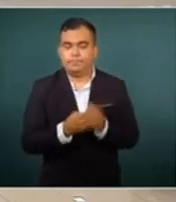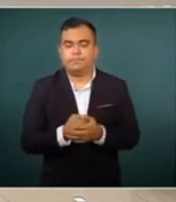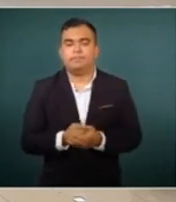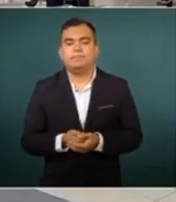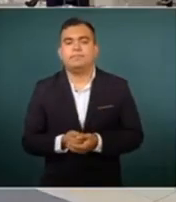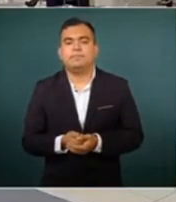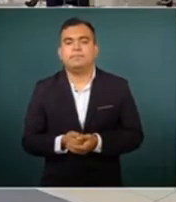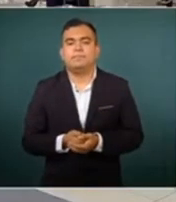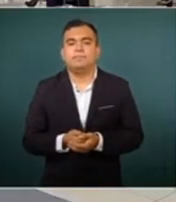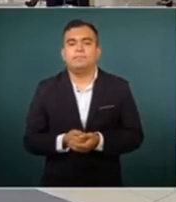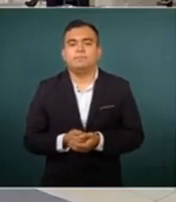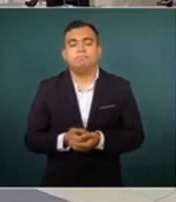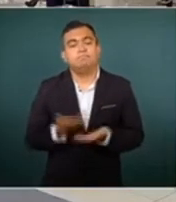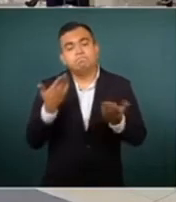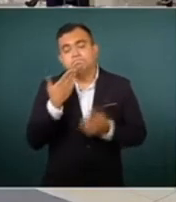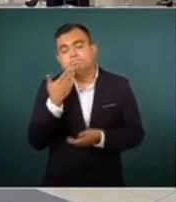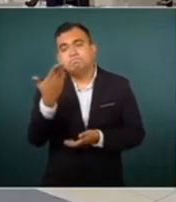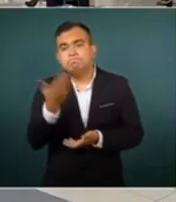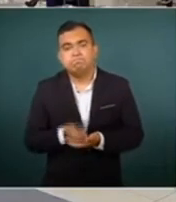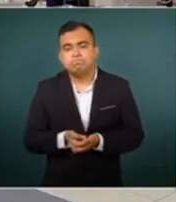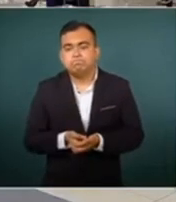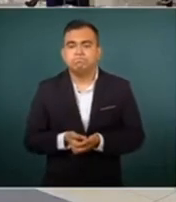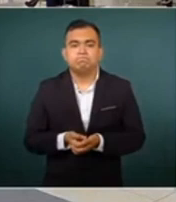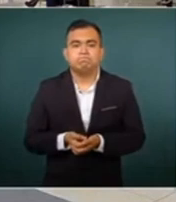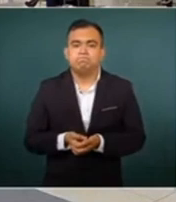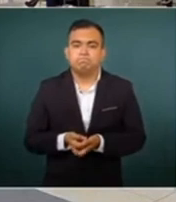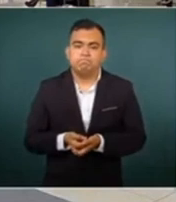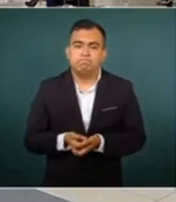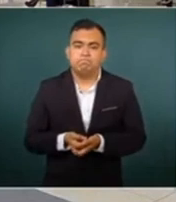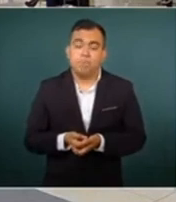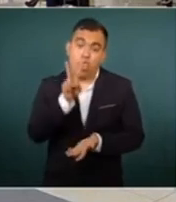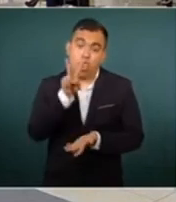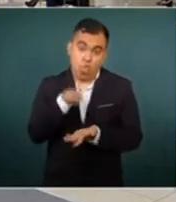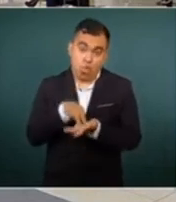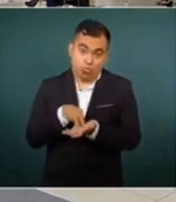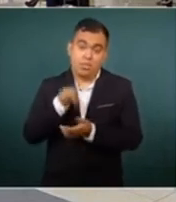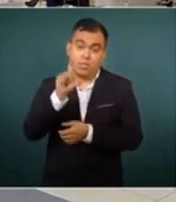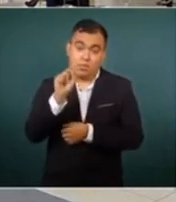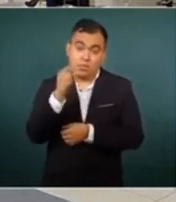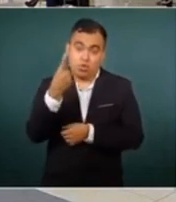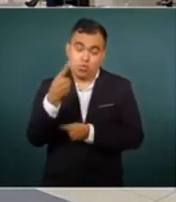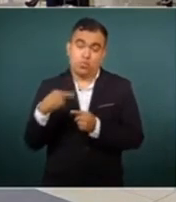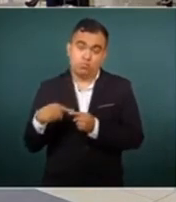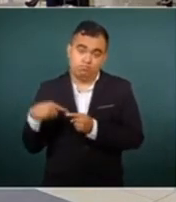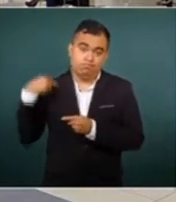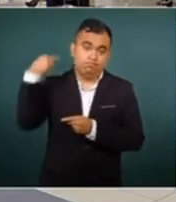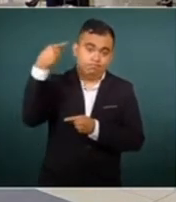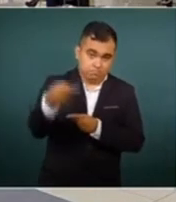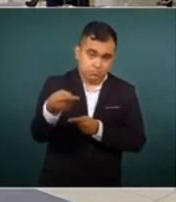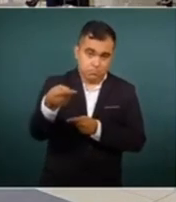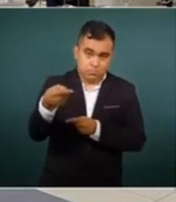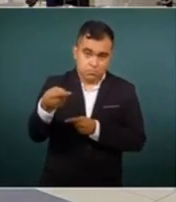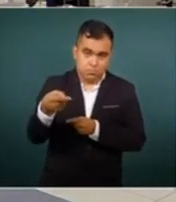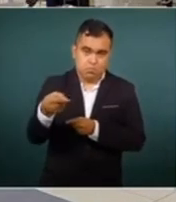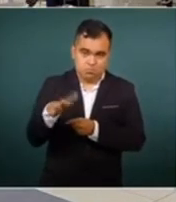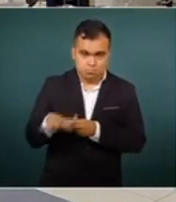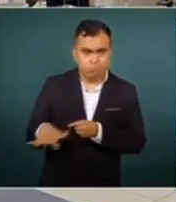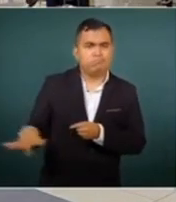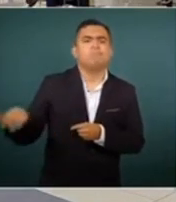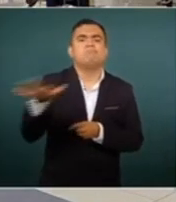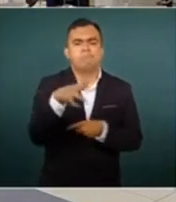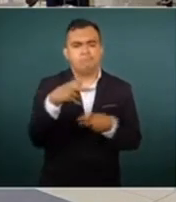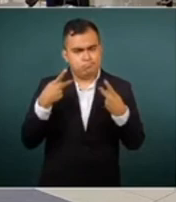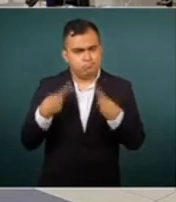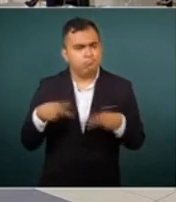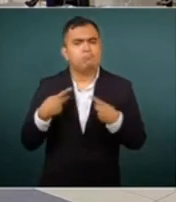En fin, en 2021 el pueblo decidirá